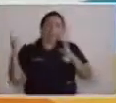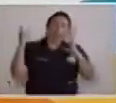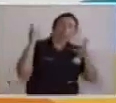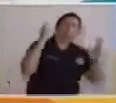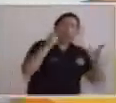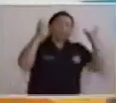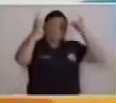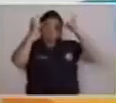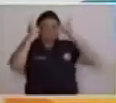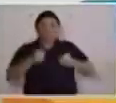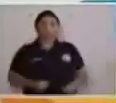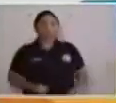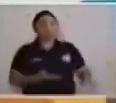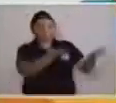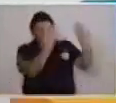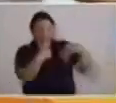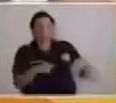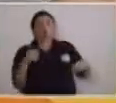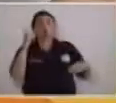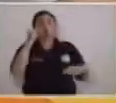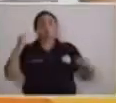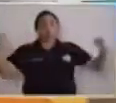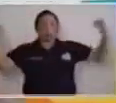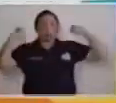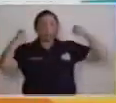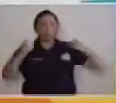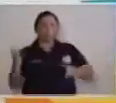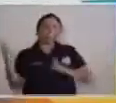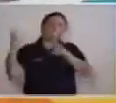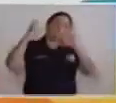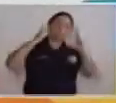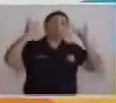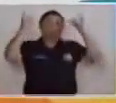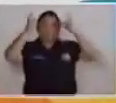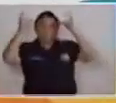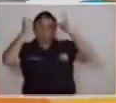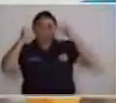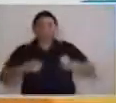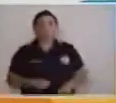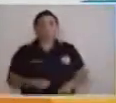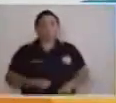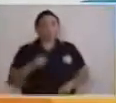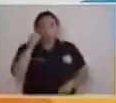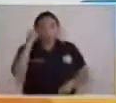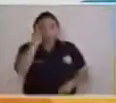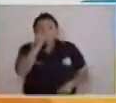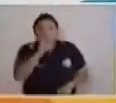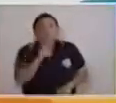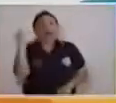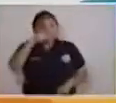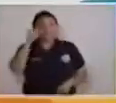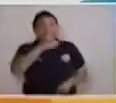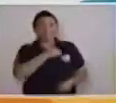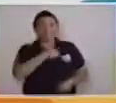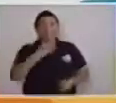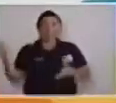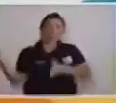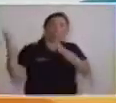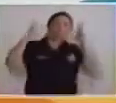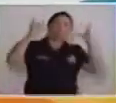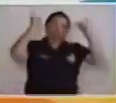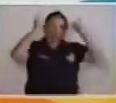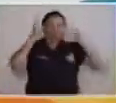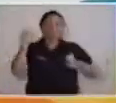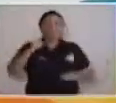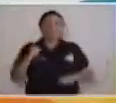lleve a la vaca. Vamos a llamar al hombre para que se lleve a la vaca. El hombre sí quiere llevarse a la